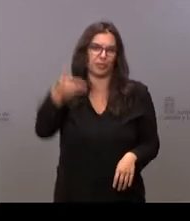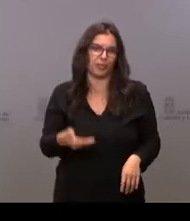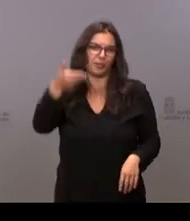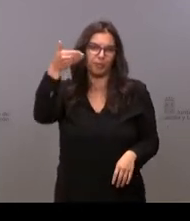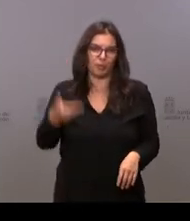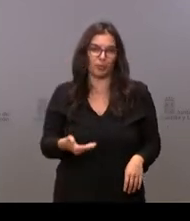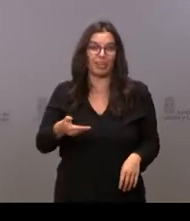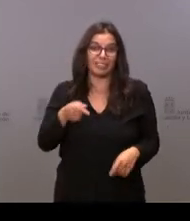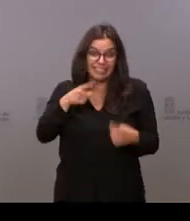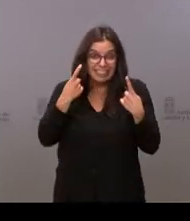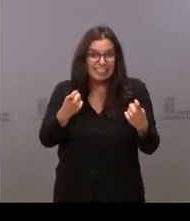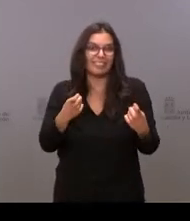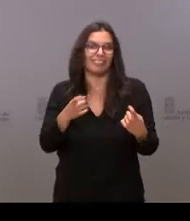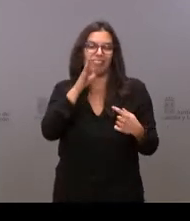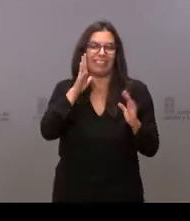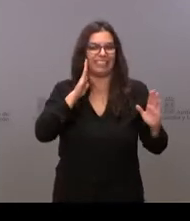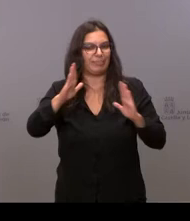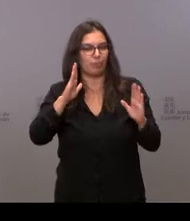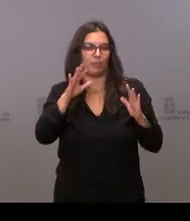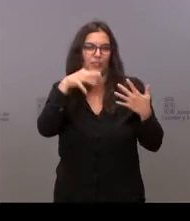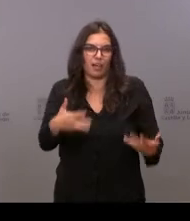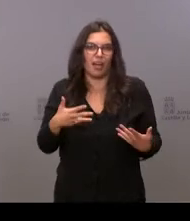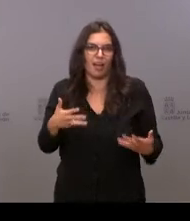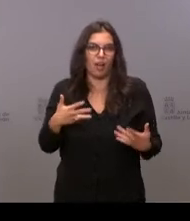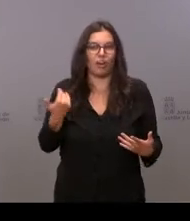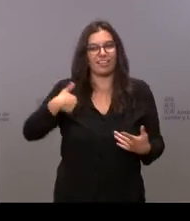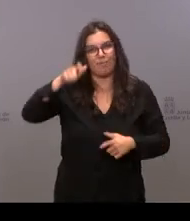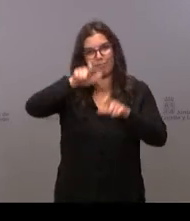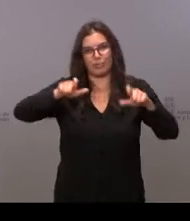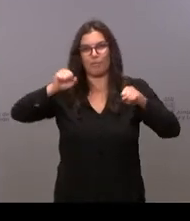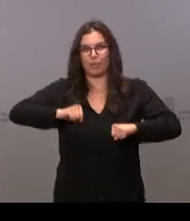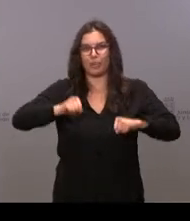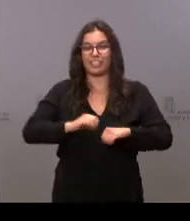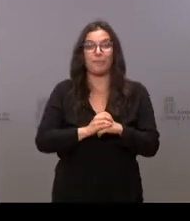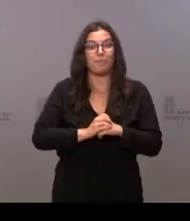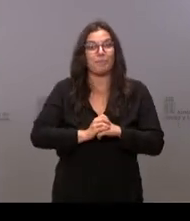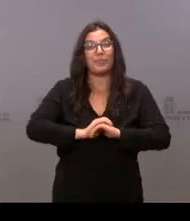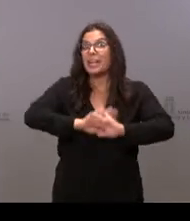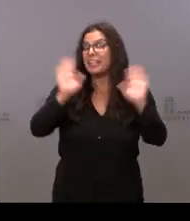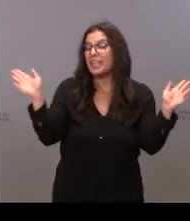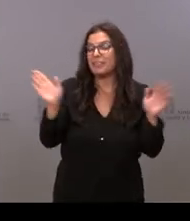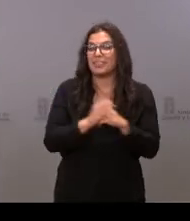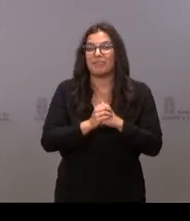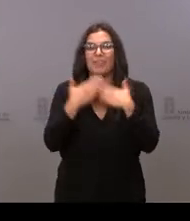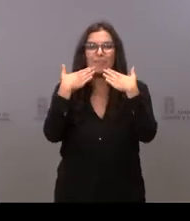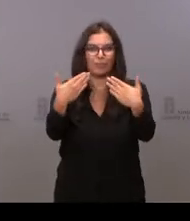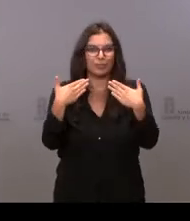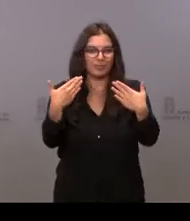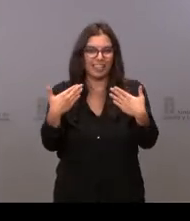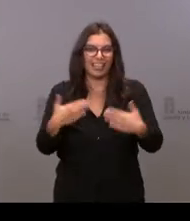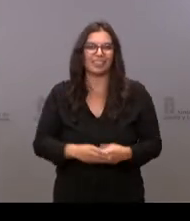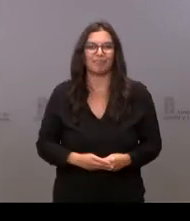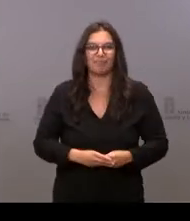lo necesario en los momentos en los que nos encontramos ya la gente mayor. Y eso es lo que tengo que deciros. Muchísimas gracias.